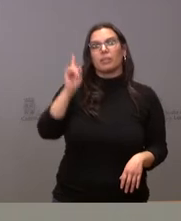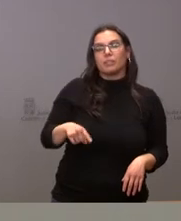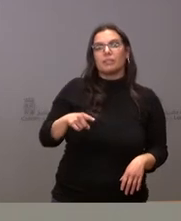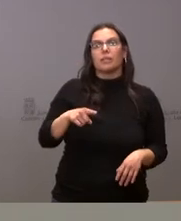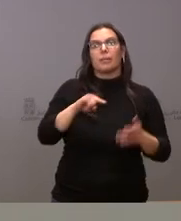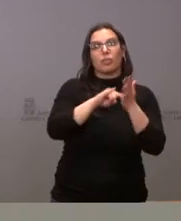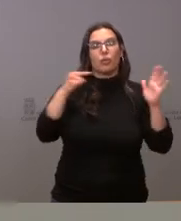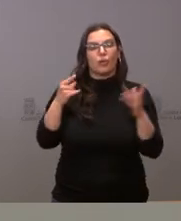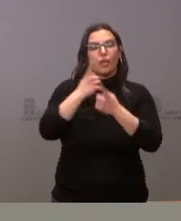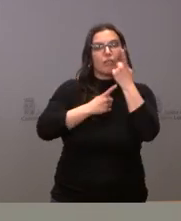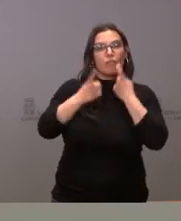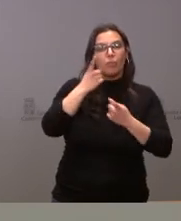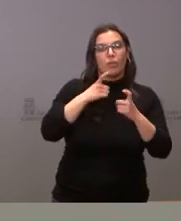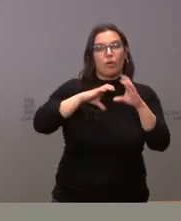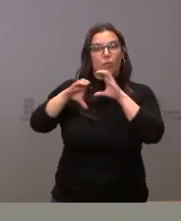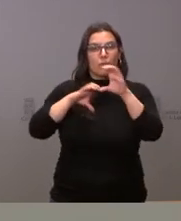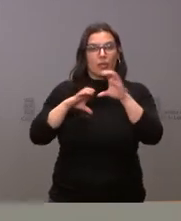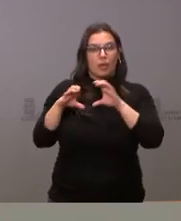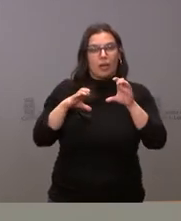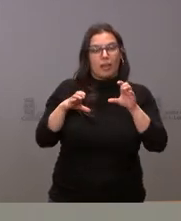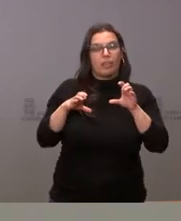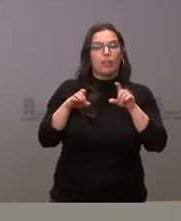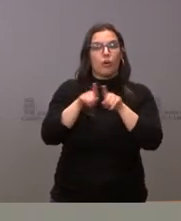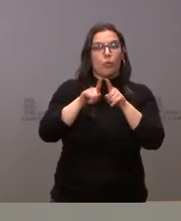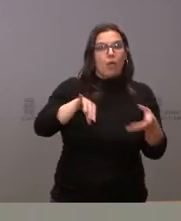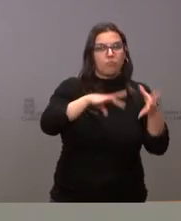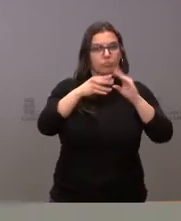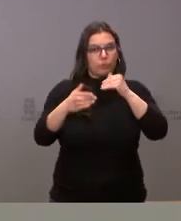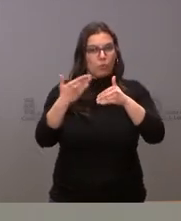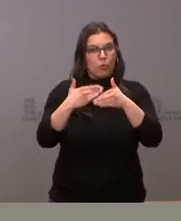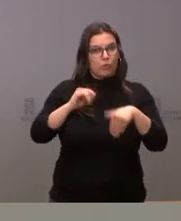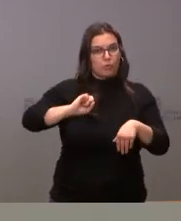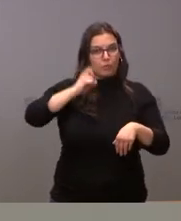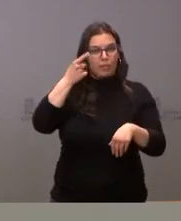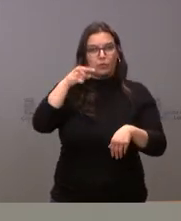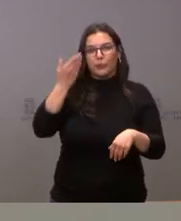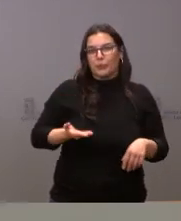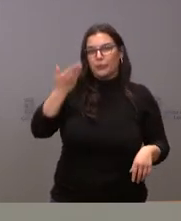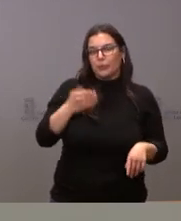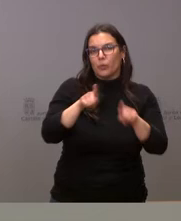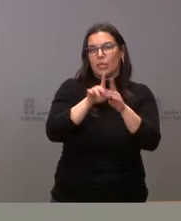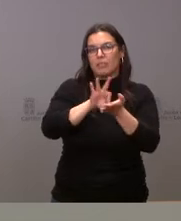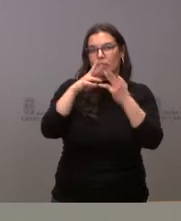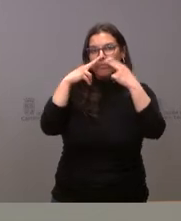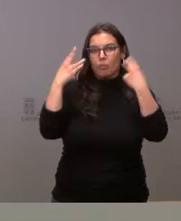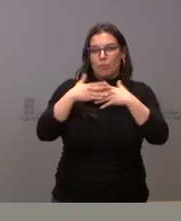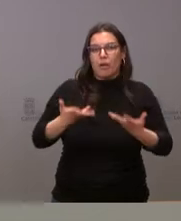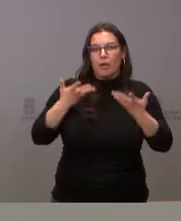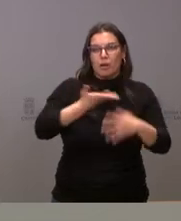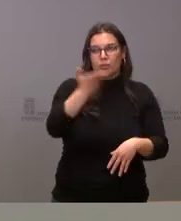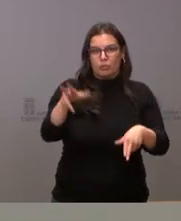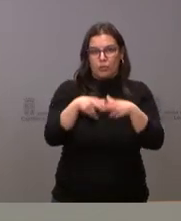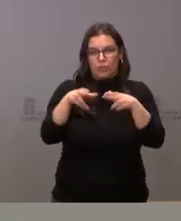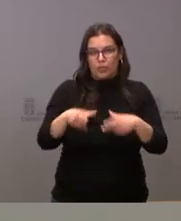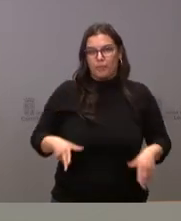tecnologías de información y comunicación más moderna como elemento esencial de servicio público al conjunto de la sociedad.